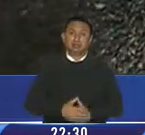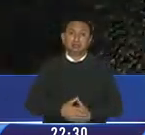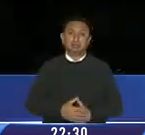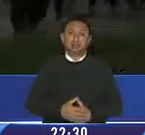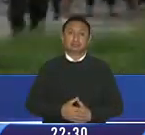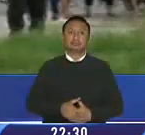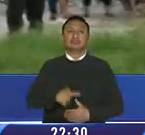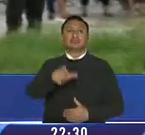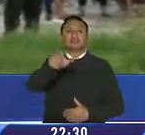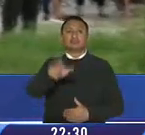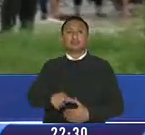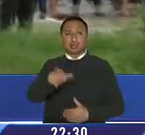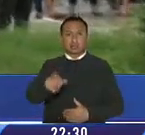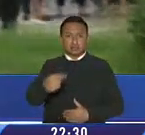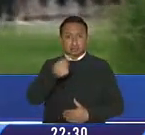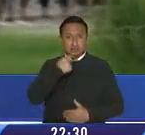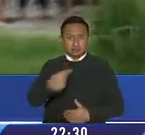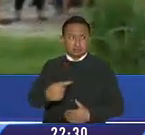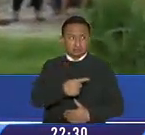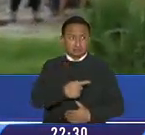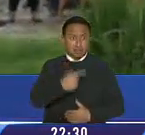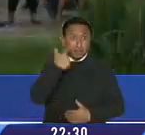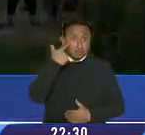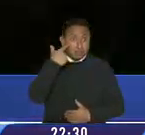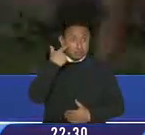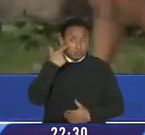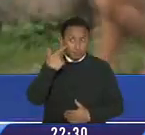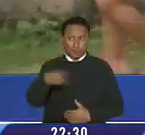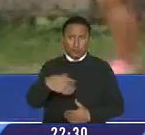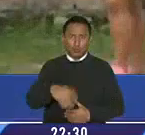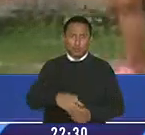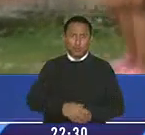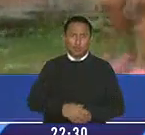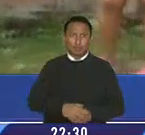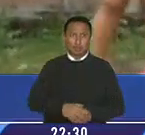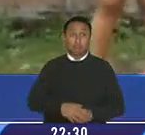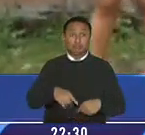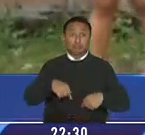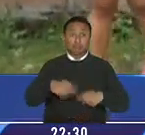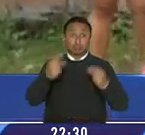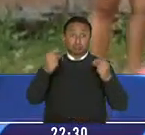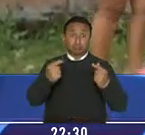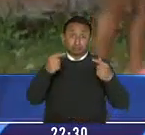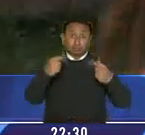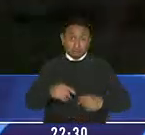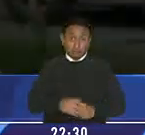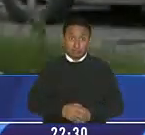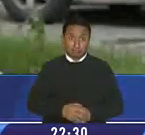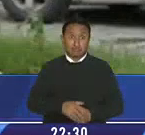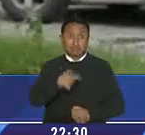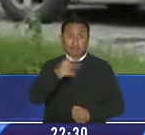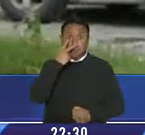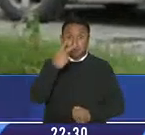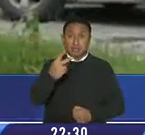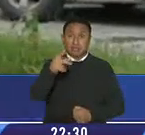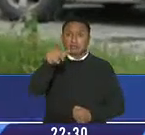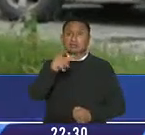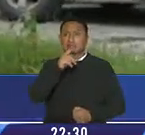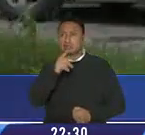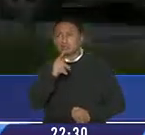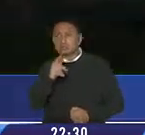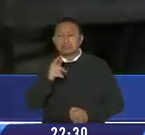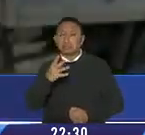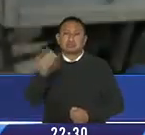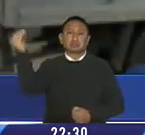los moradores del sector se sorprendieron al escuchar el disparo por la rapidez en la que ocurrió el suceso no lograron identificar al